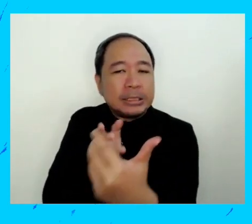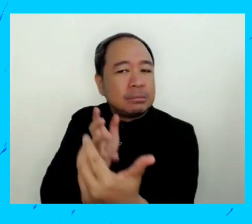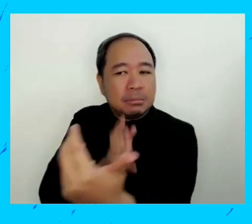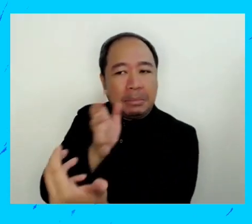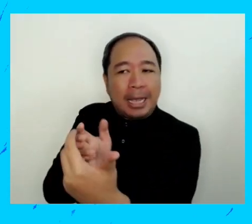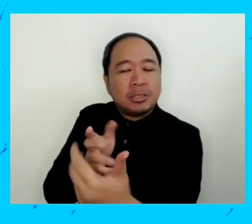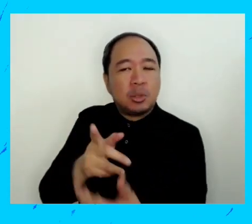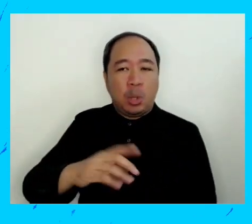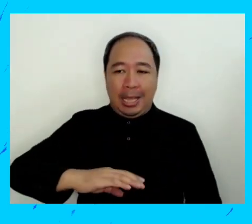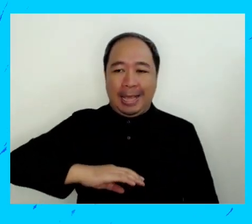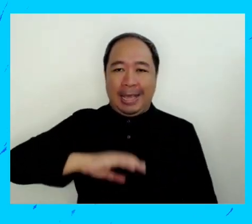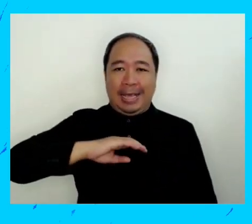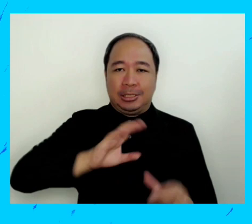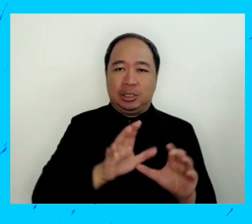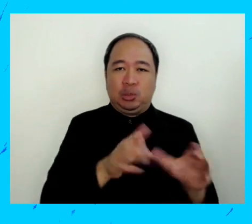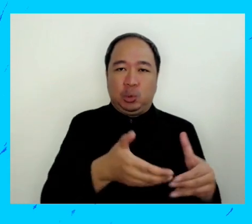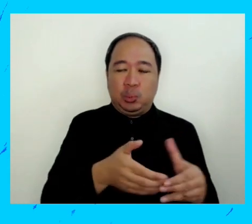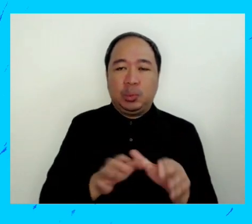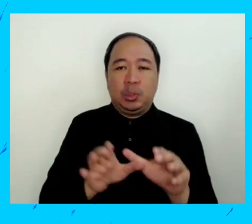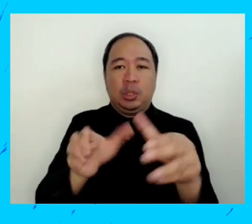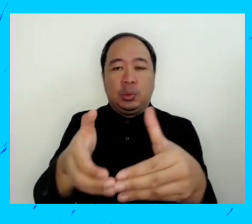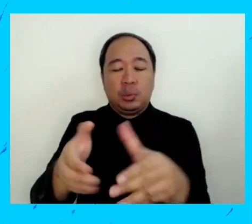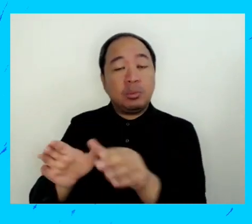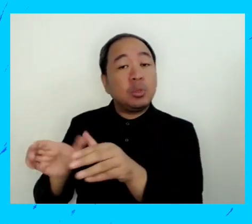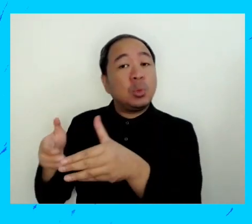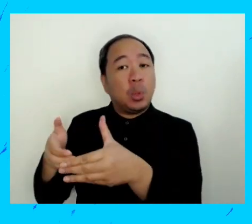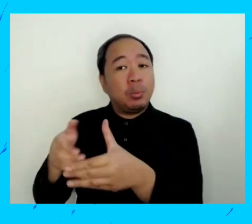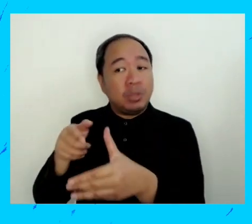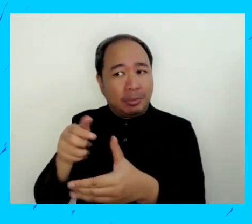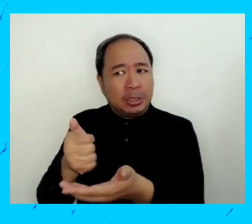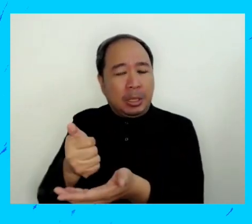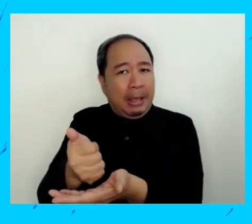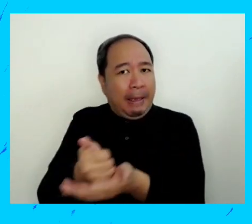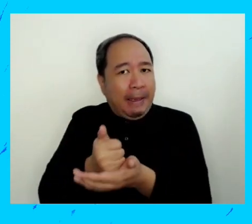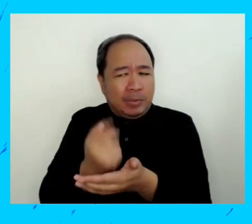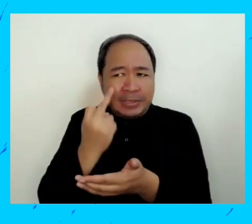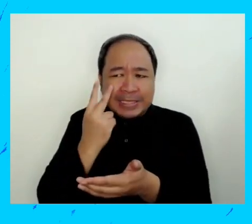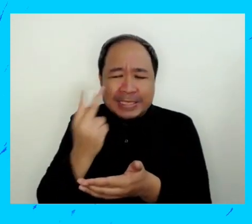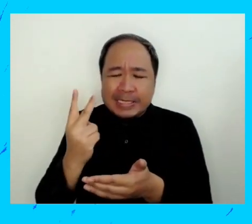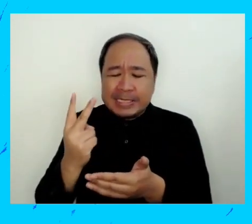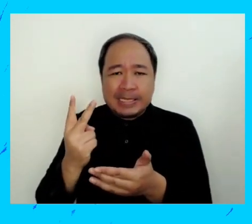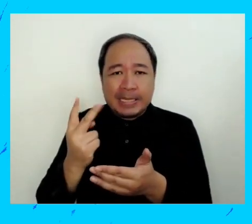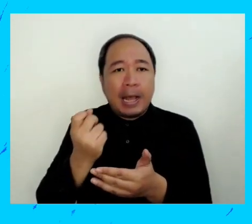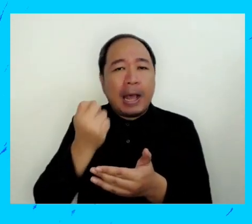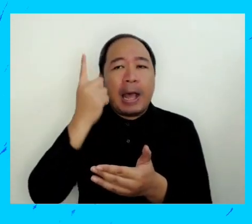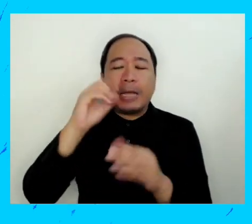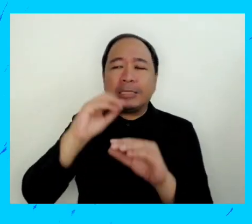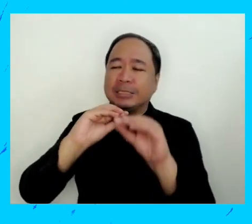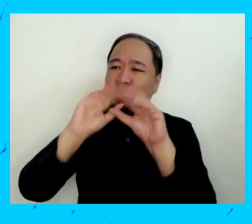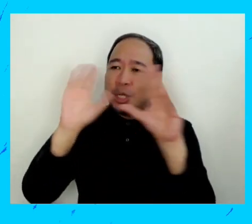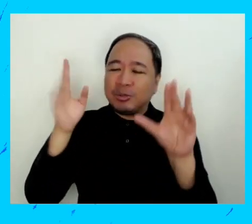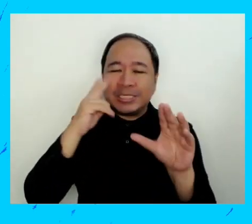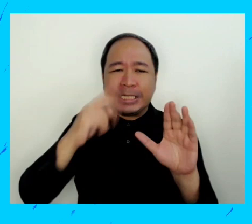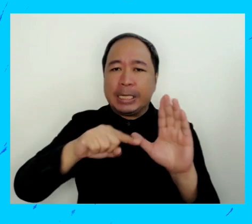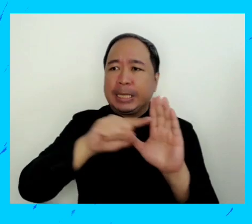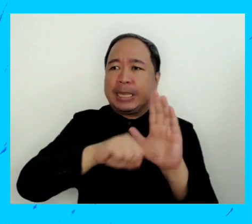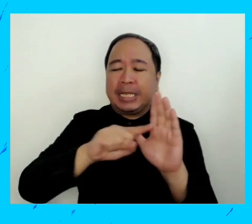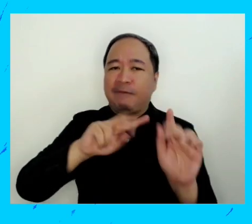adaptado al rango etario y eso también nos ayuda a entender y